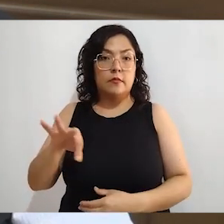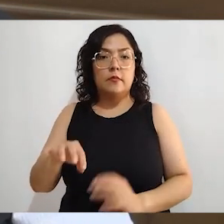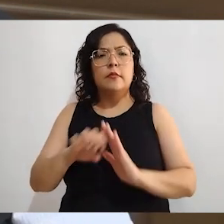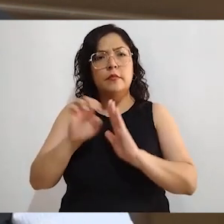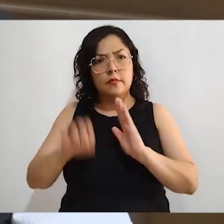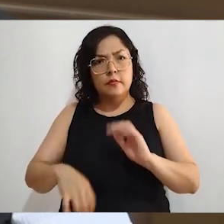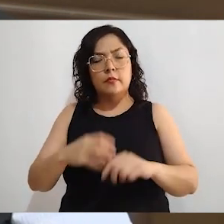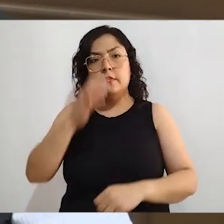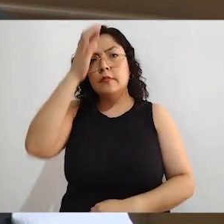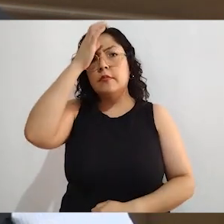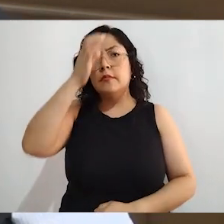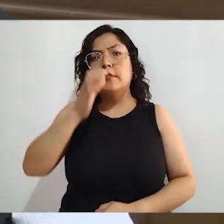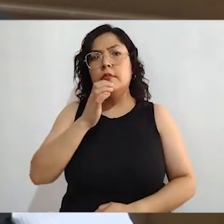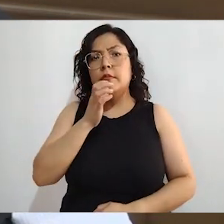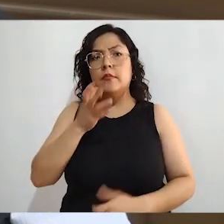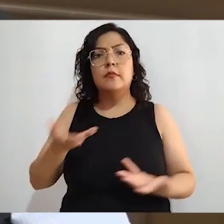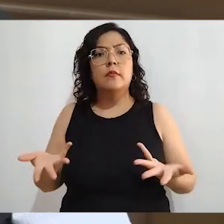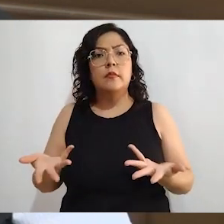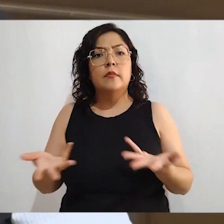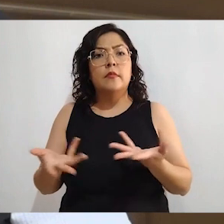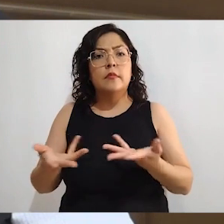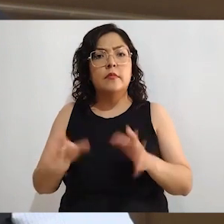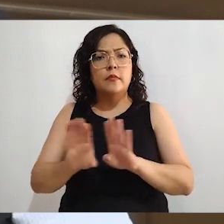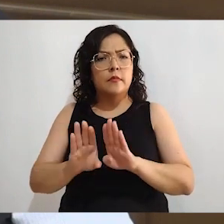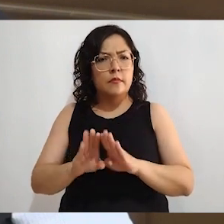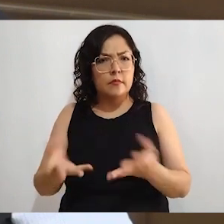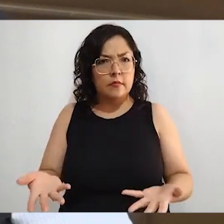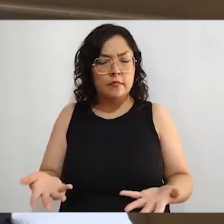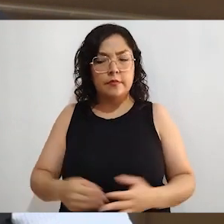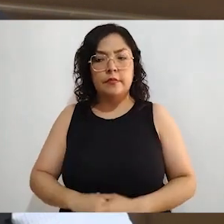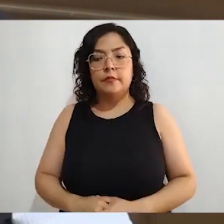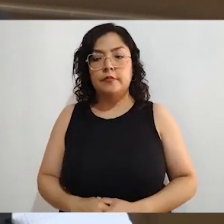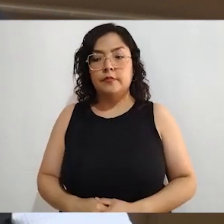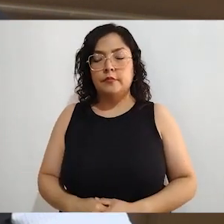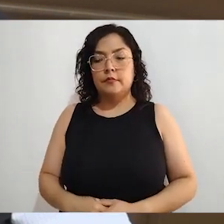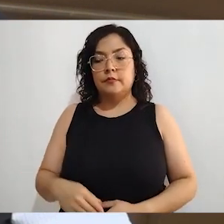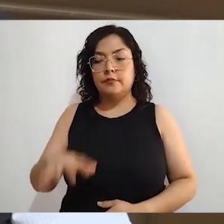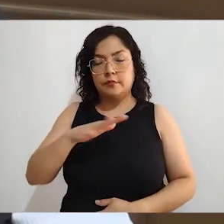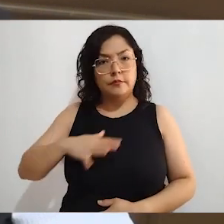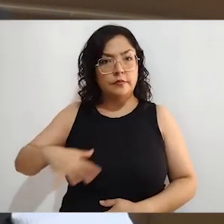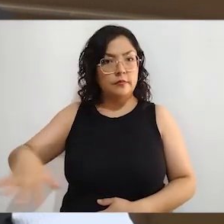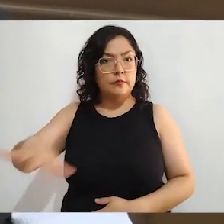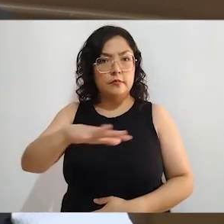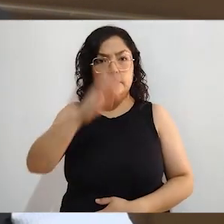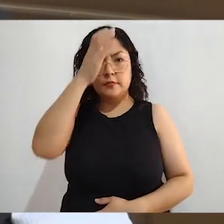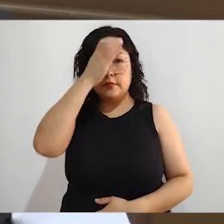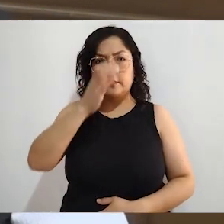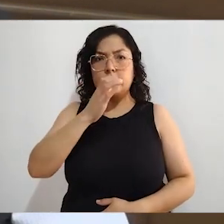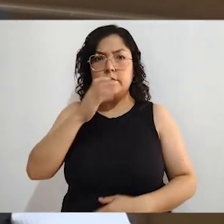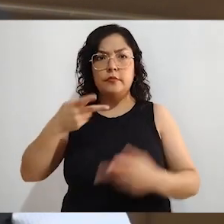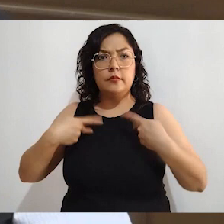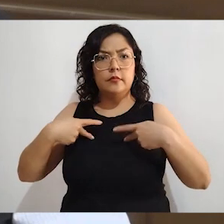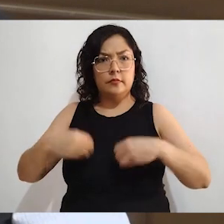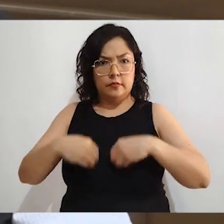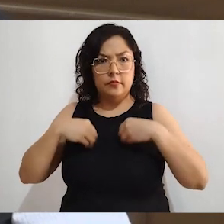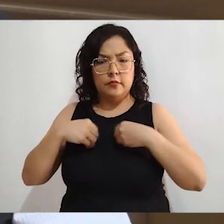en Coahuila nos hemos distinguido en el tiempo, por ser una ciudadanía que en general cumplimos